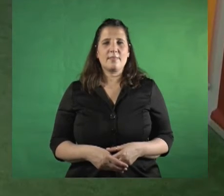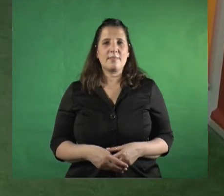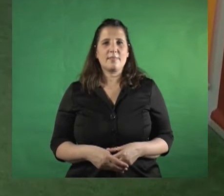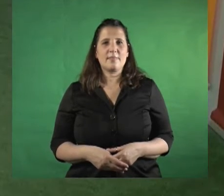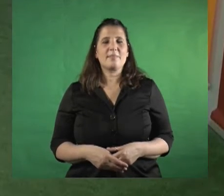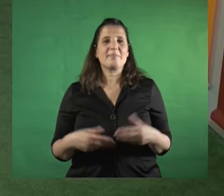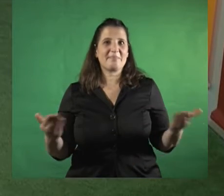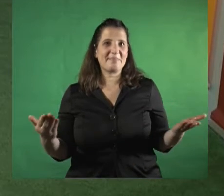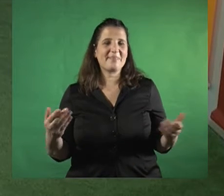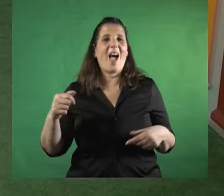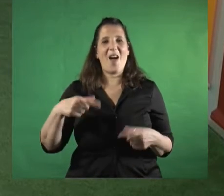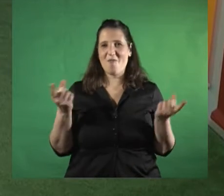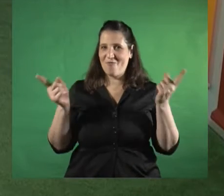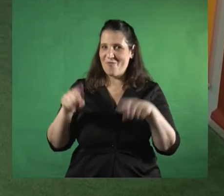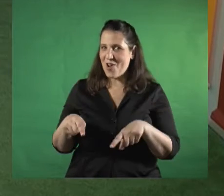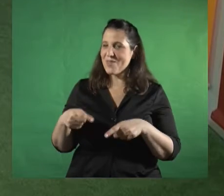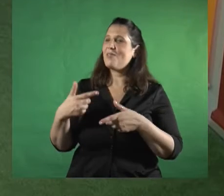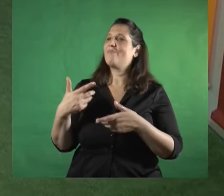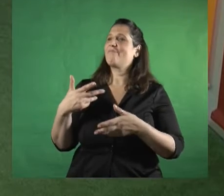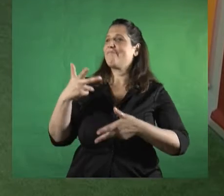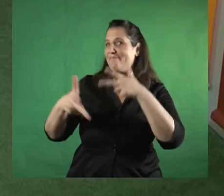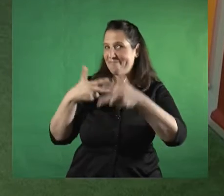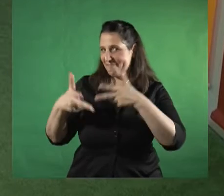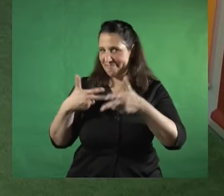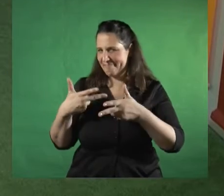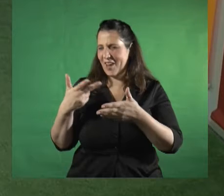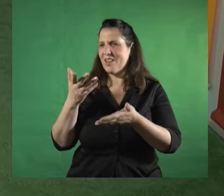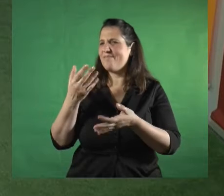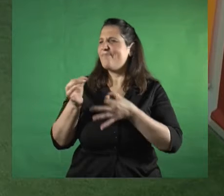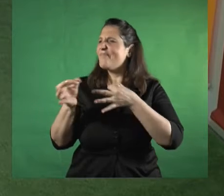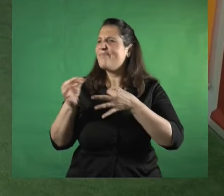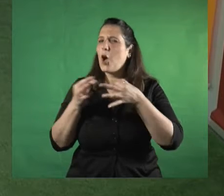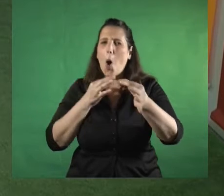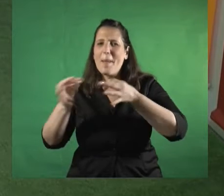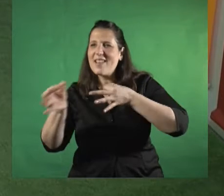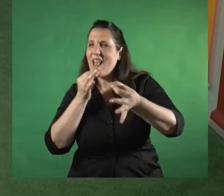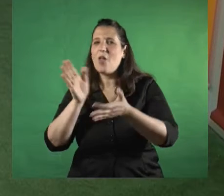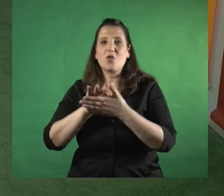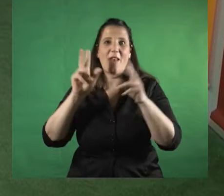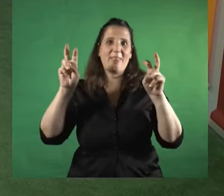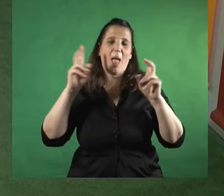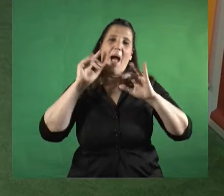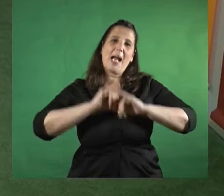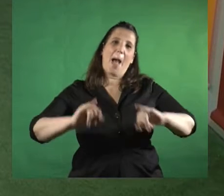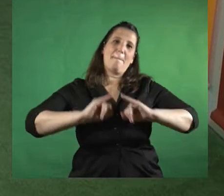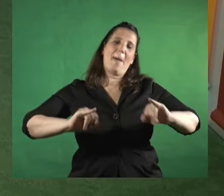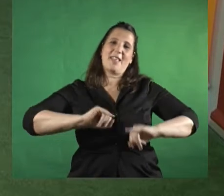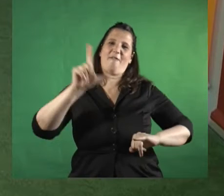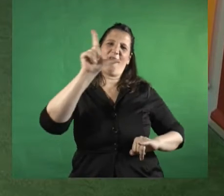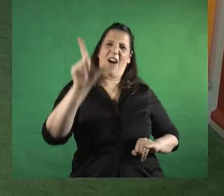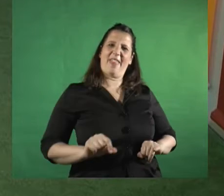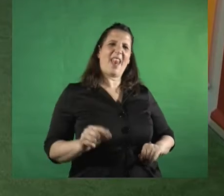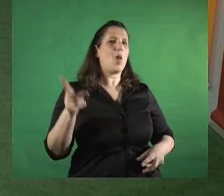Bien, acá estamos de vuelta para seguir conversando sobre esta campaña federal por un deporte sin discriminación y sin